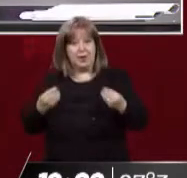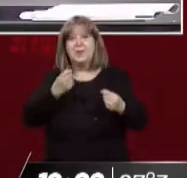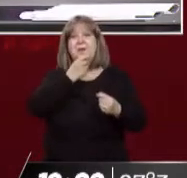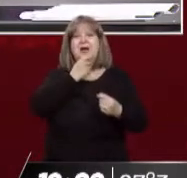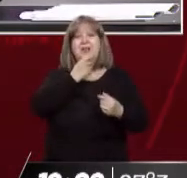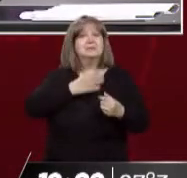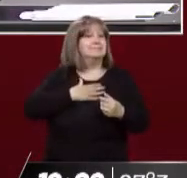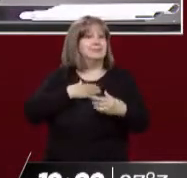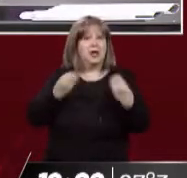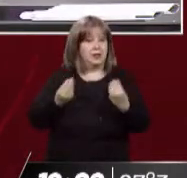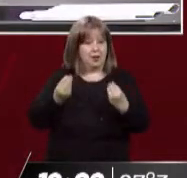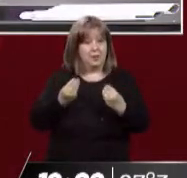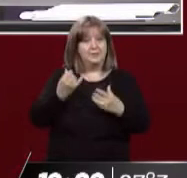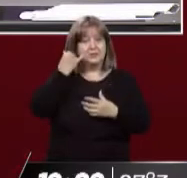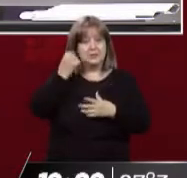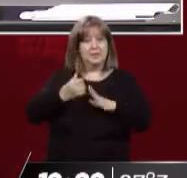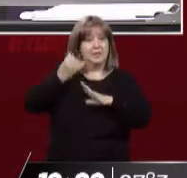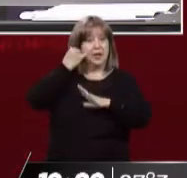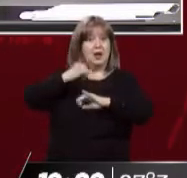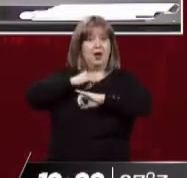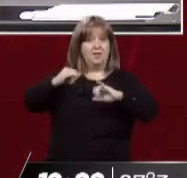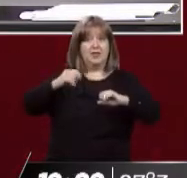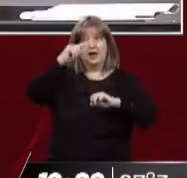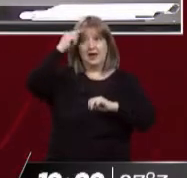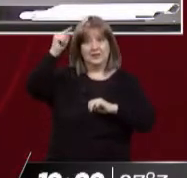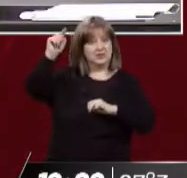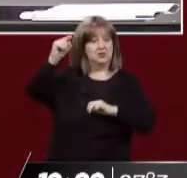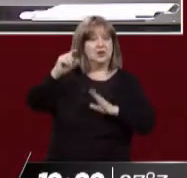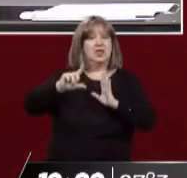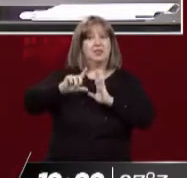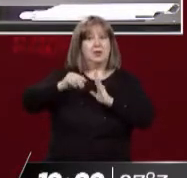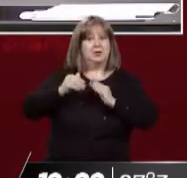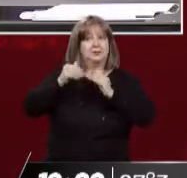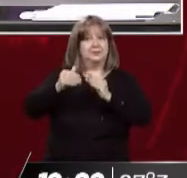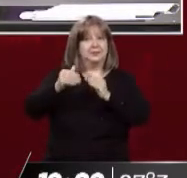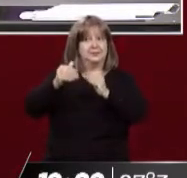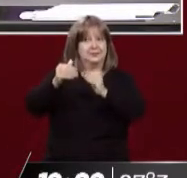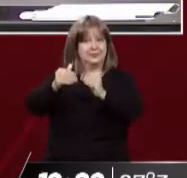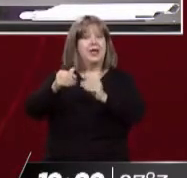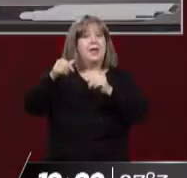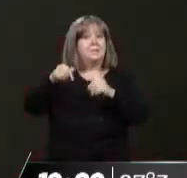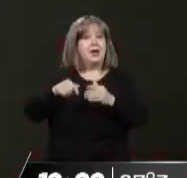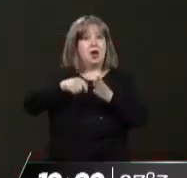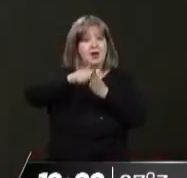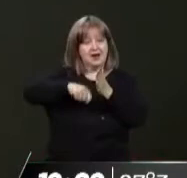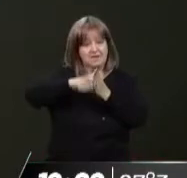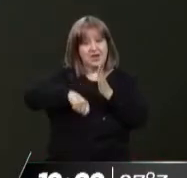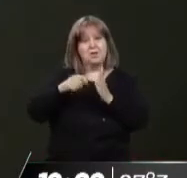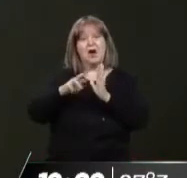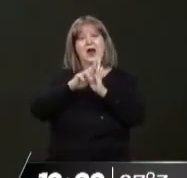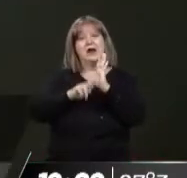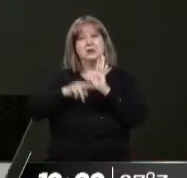Mendoza, nosotros? Exactamente, veníamos de la novedad que la Nación demoró varios meses, pero después de firmada la resolución